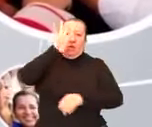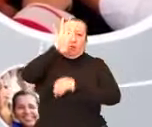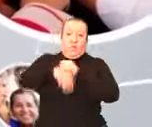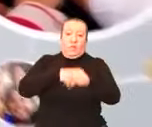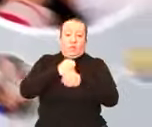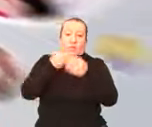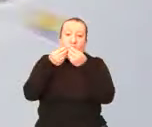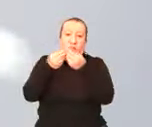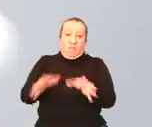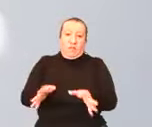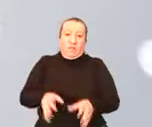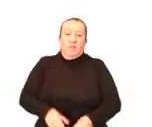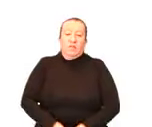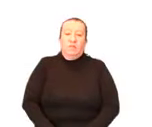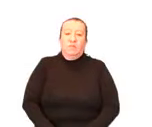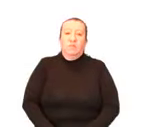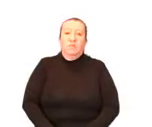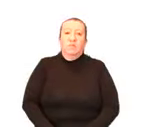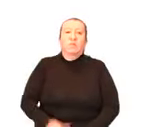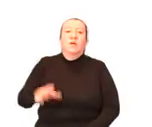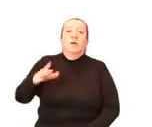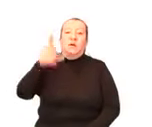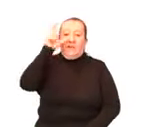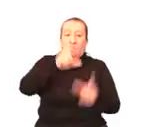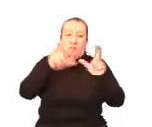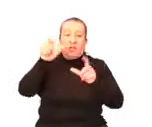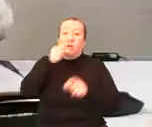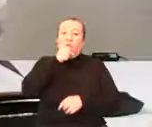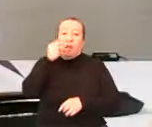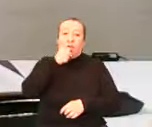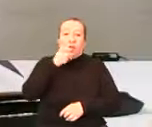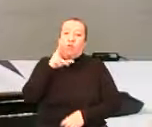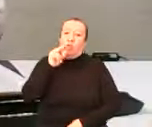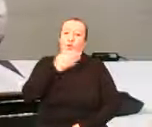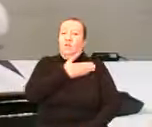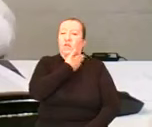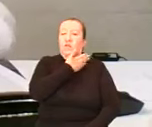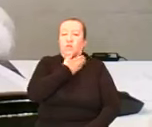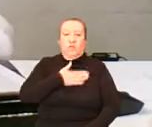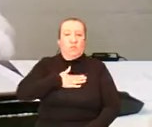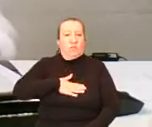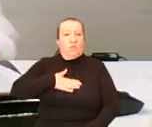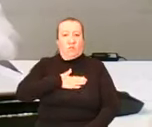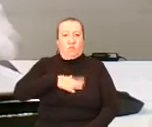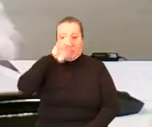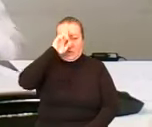El periodista, el Fosso Espinoza, los Monteros, esa gente, no insulten nuestra inteligencia.